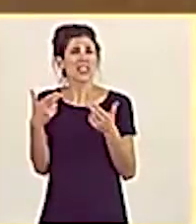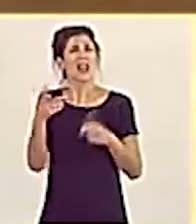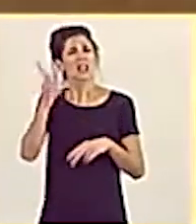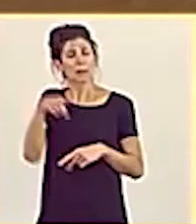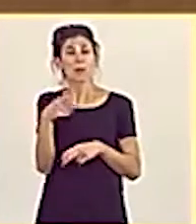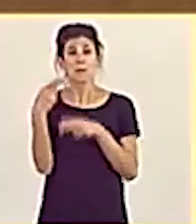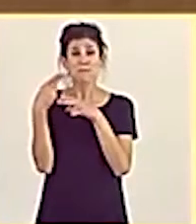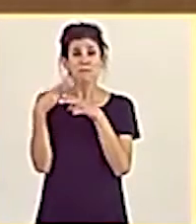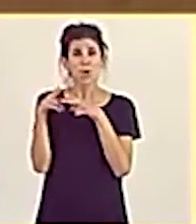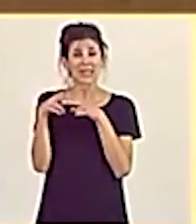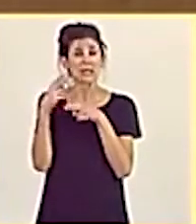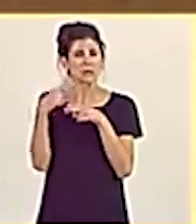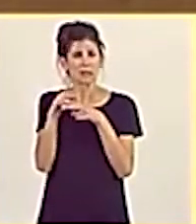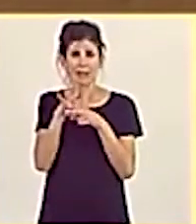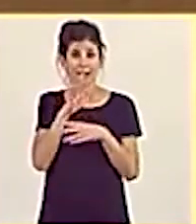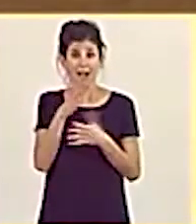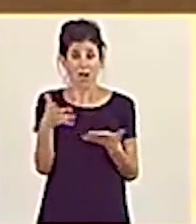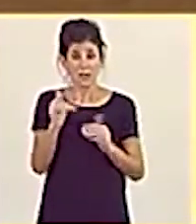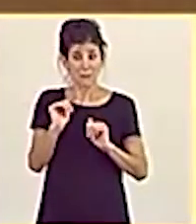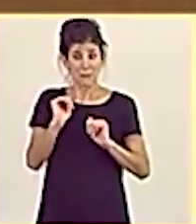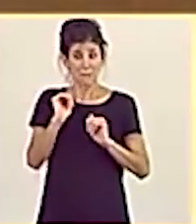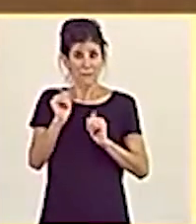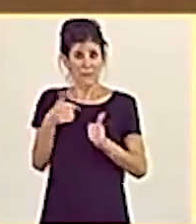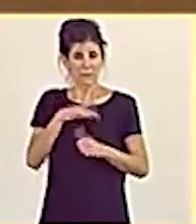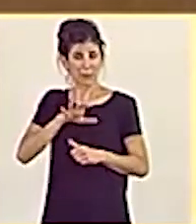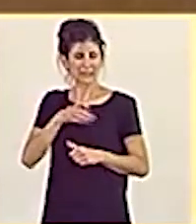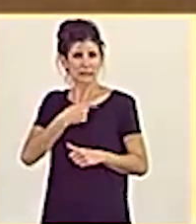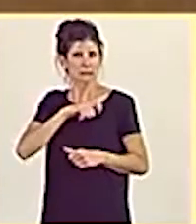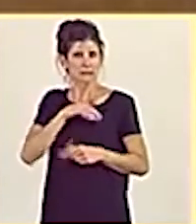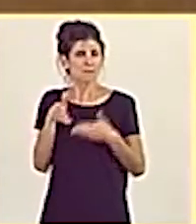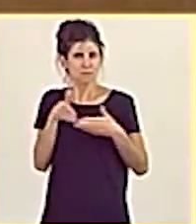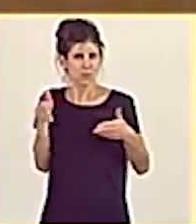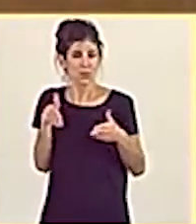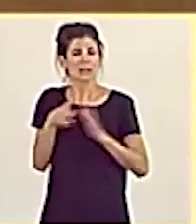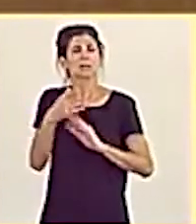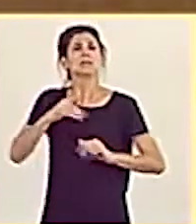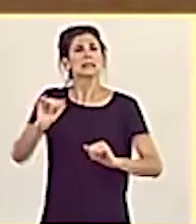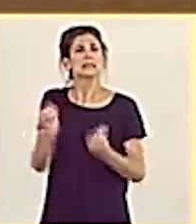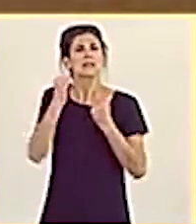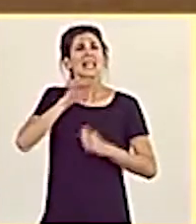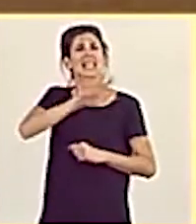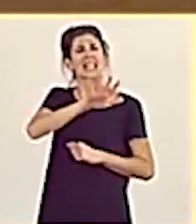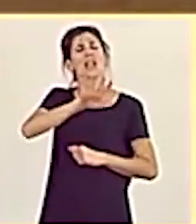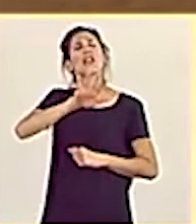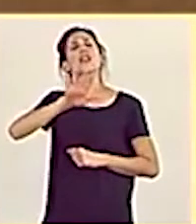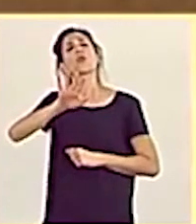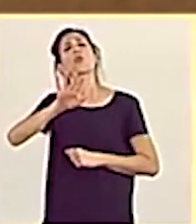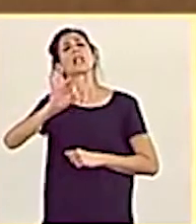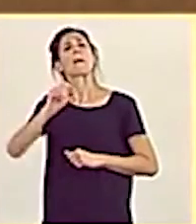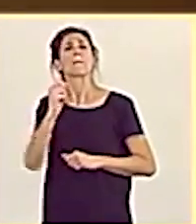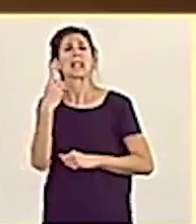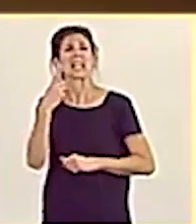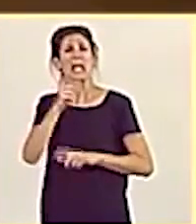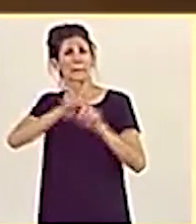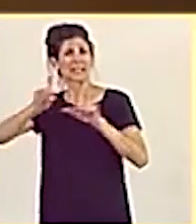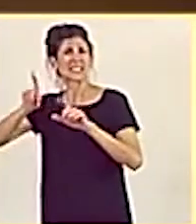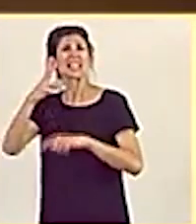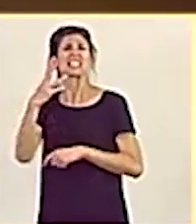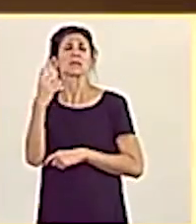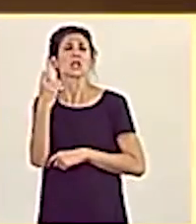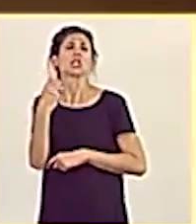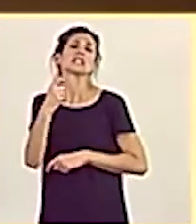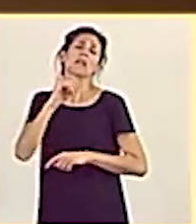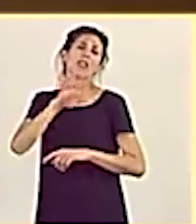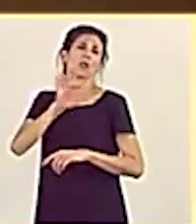desplegado por primera vez en nuestro país, hemos salvado 550.000 empresas y 3.400.000 empleo.